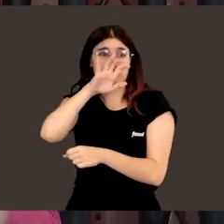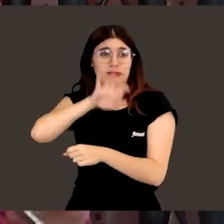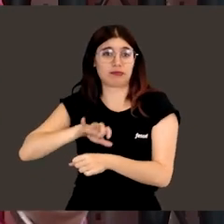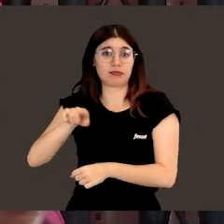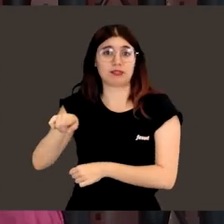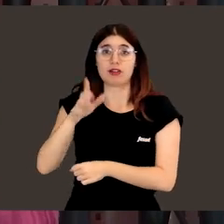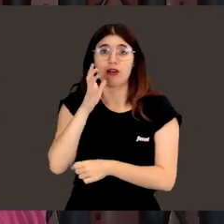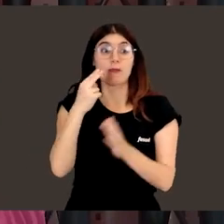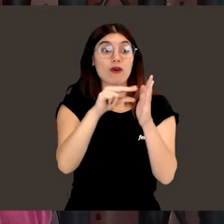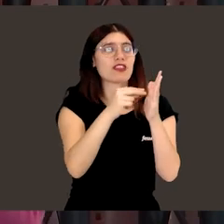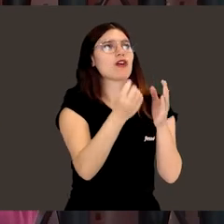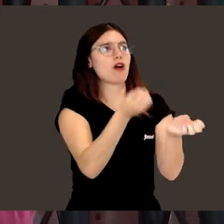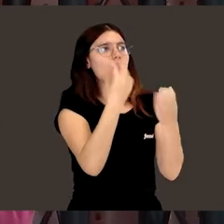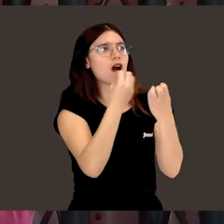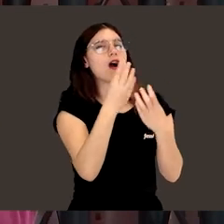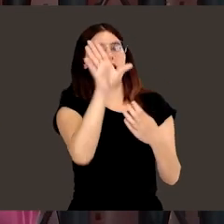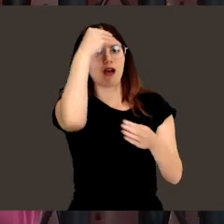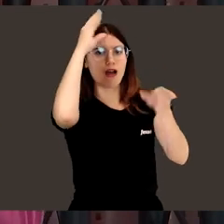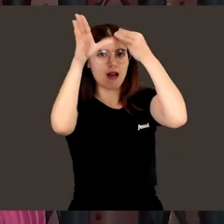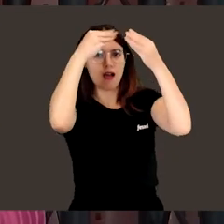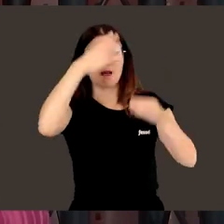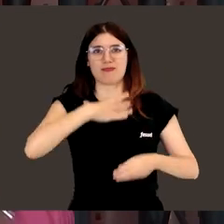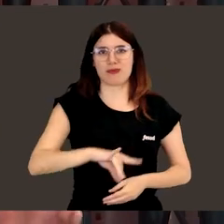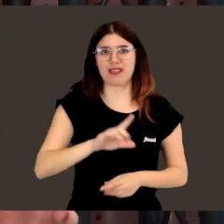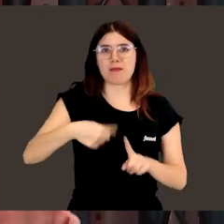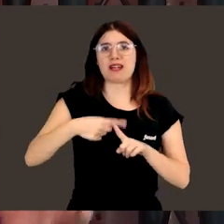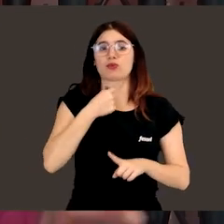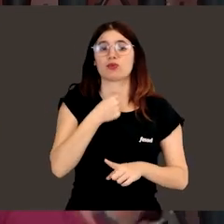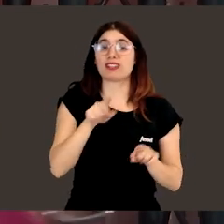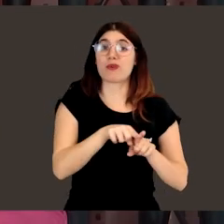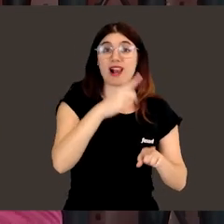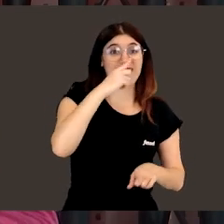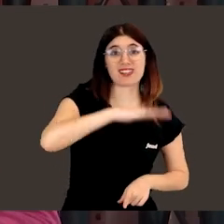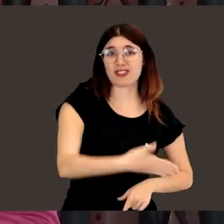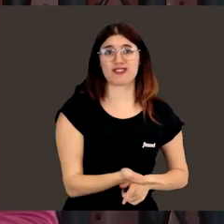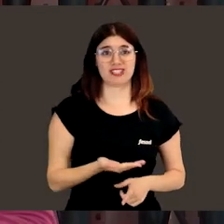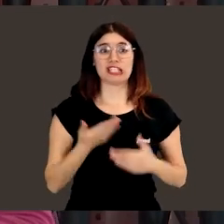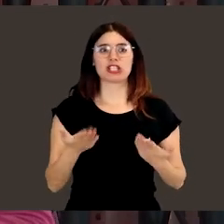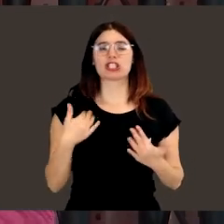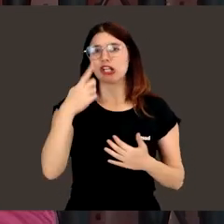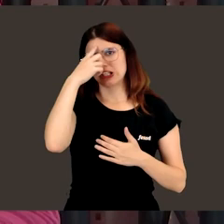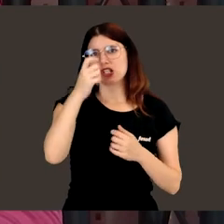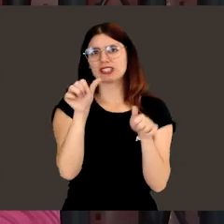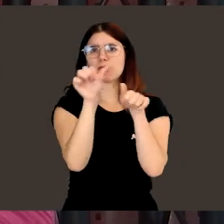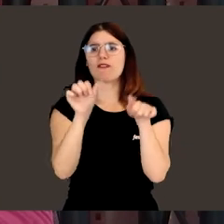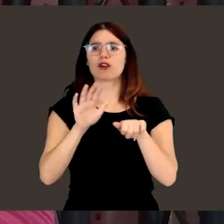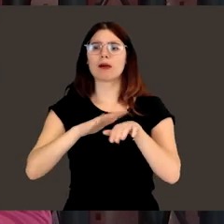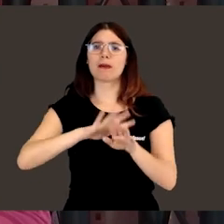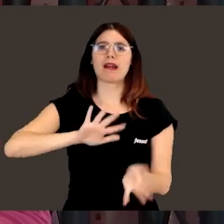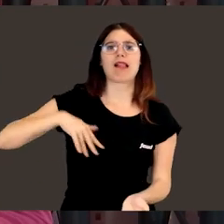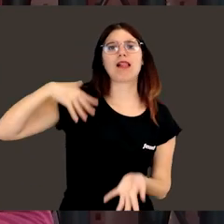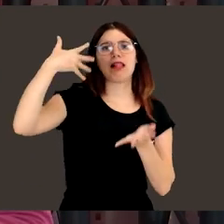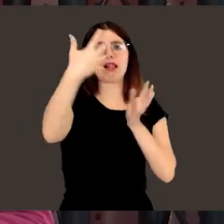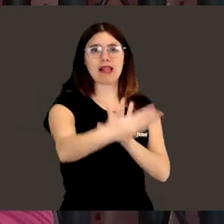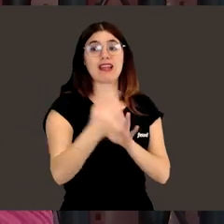no se entera de nada y se ve el vídeo, además de entenderse, les gusta, que es lo que les ha pasado a los niños. O sea que yo creo que es una manera